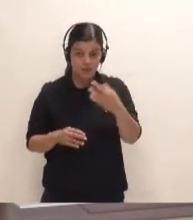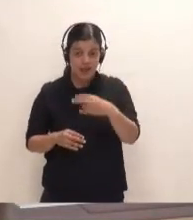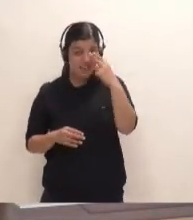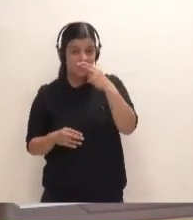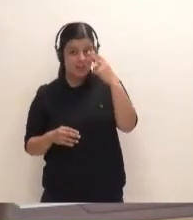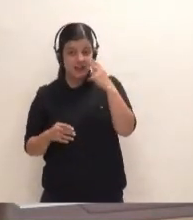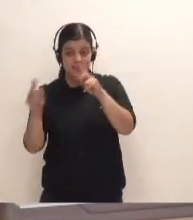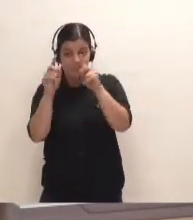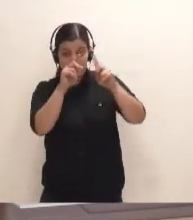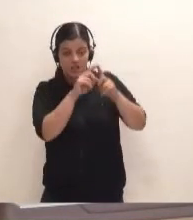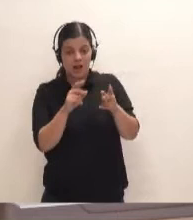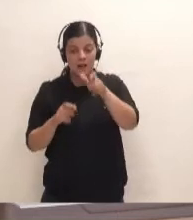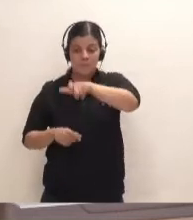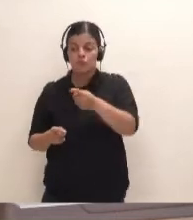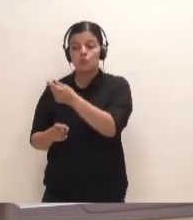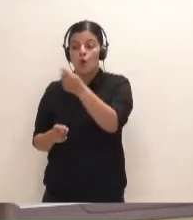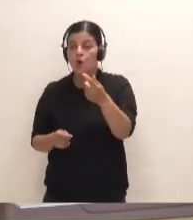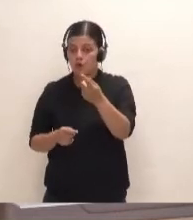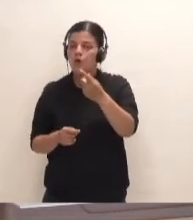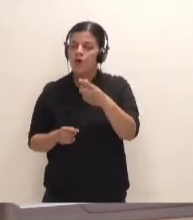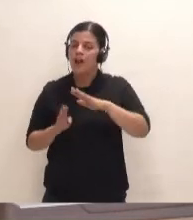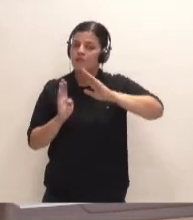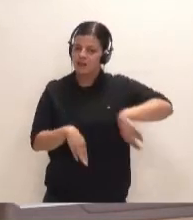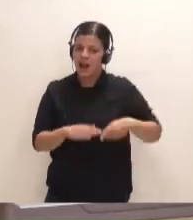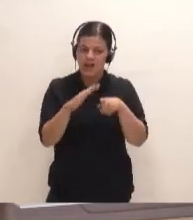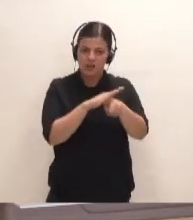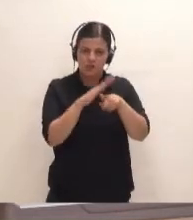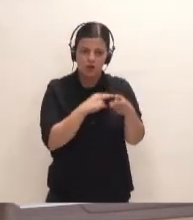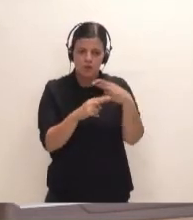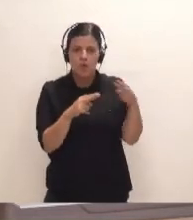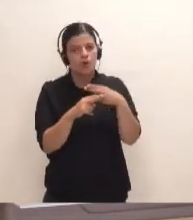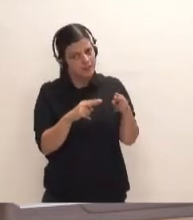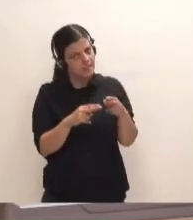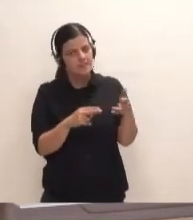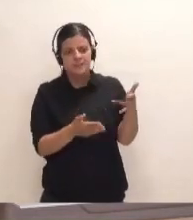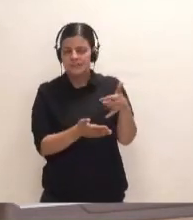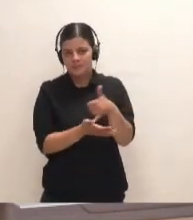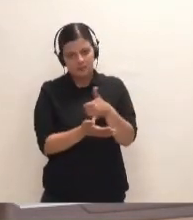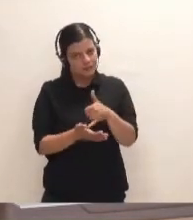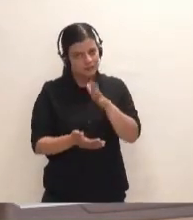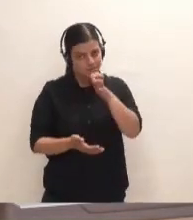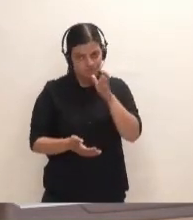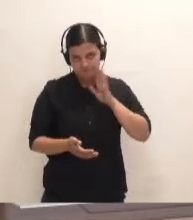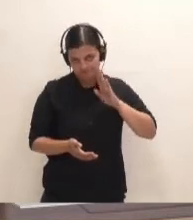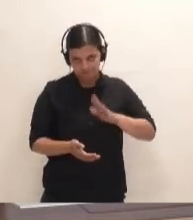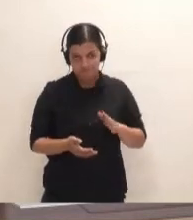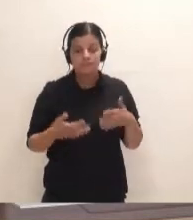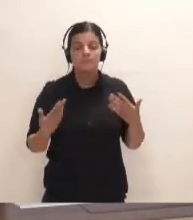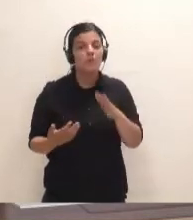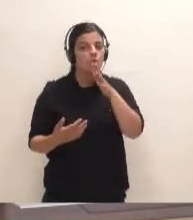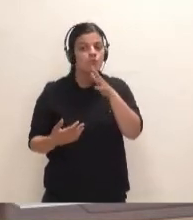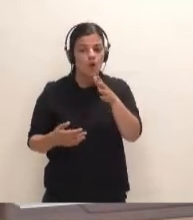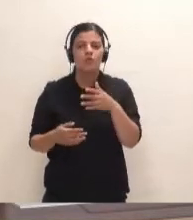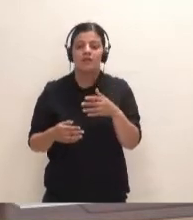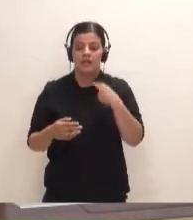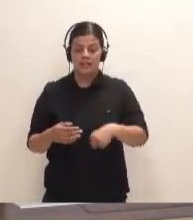intereses empresariales de unos pocos nos hacen tener gestiones políticas bastante mediocres. ¿Sabe por qué? Porque que tengamos unos